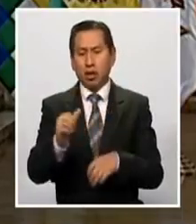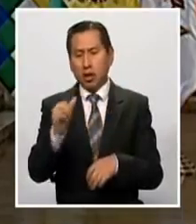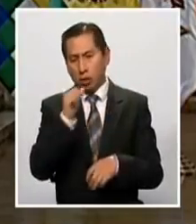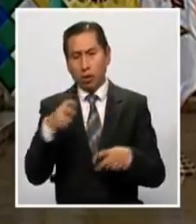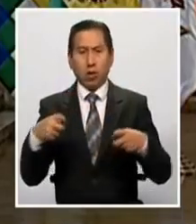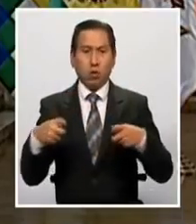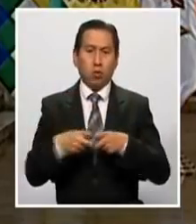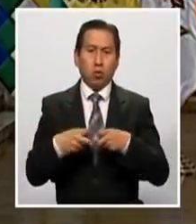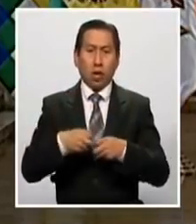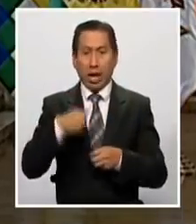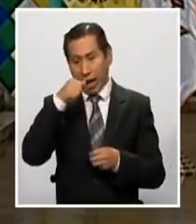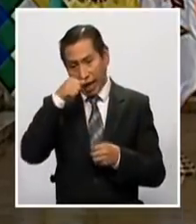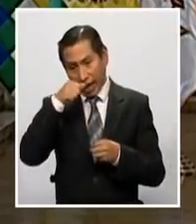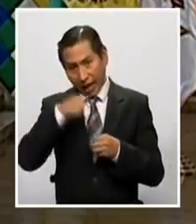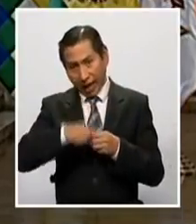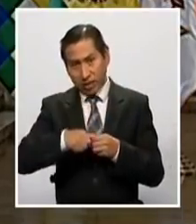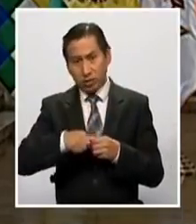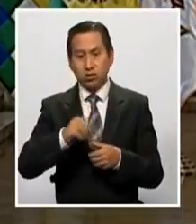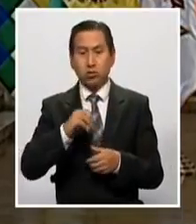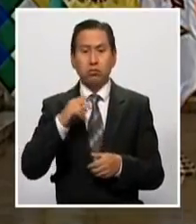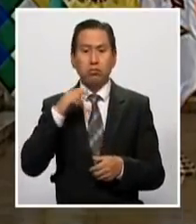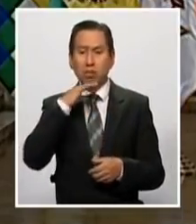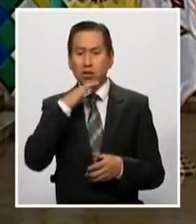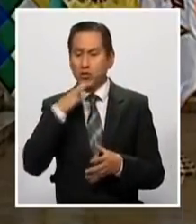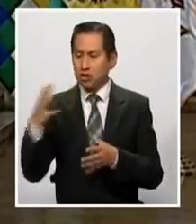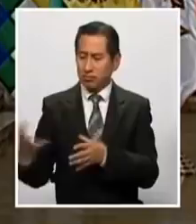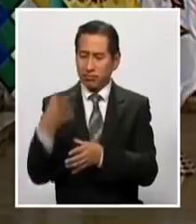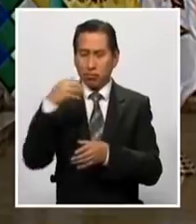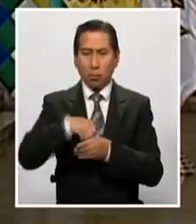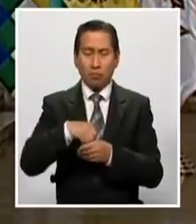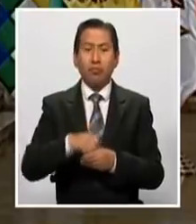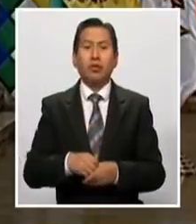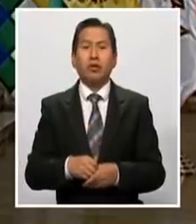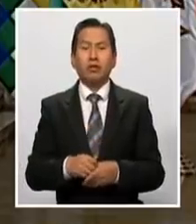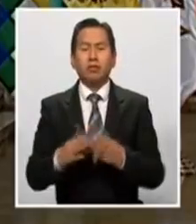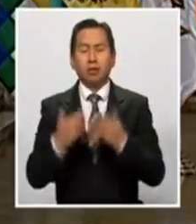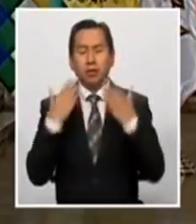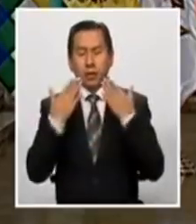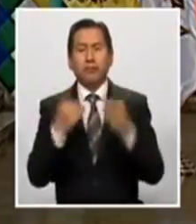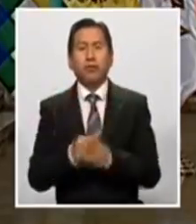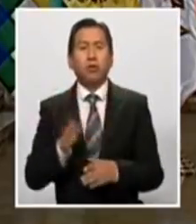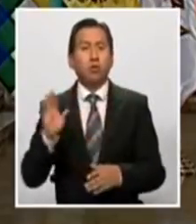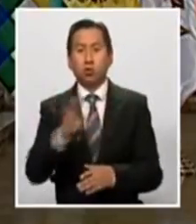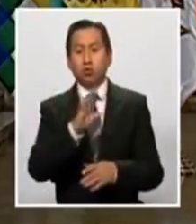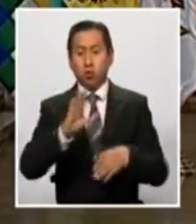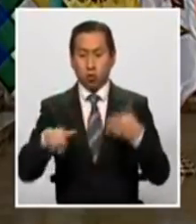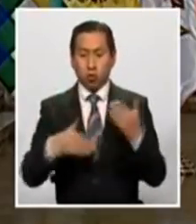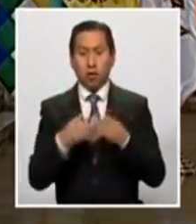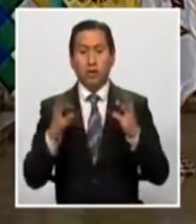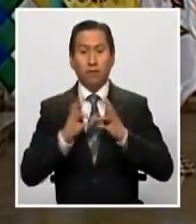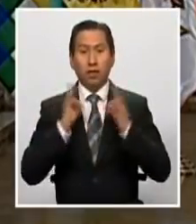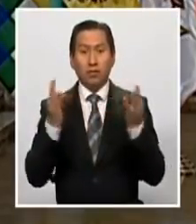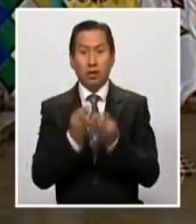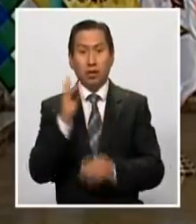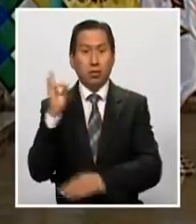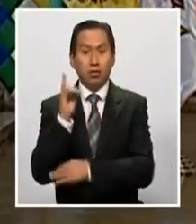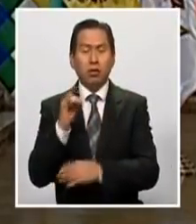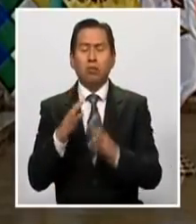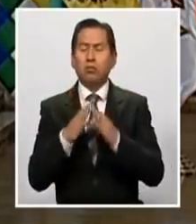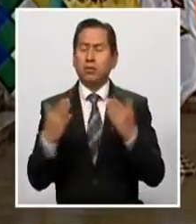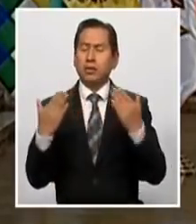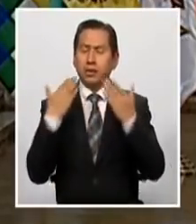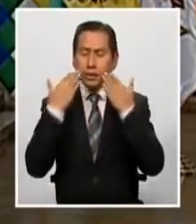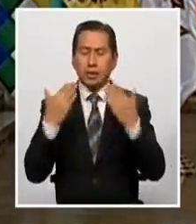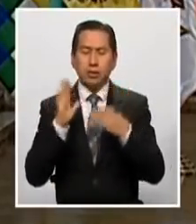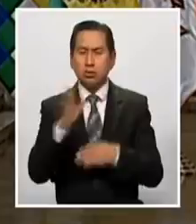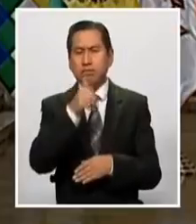luz, gas o recojo de basura. Y muchas gracias a todas las familias bolivianas por el sacrificio.